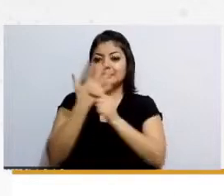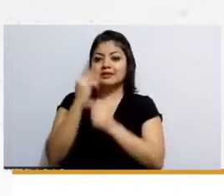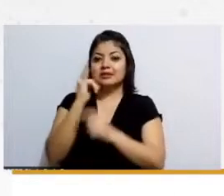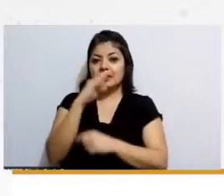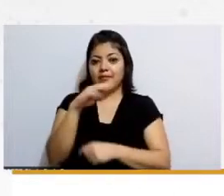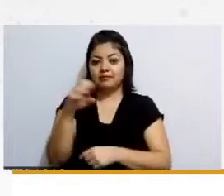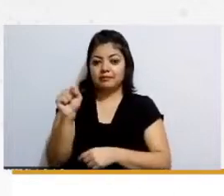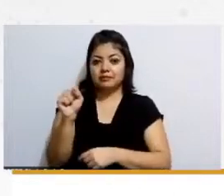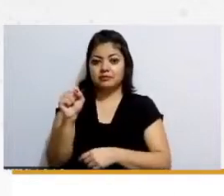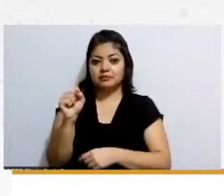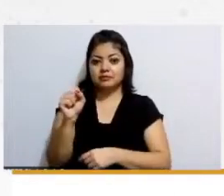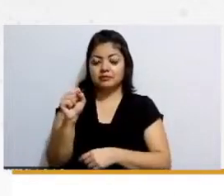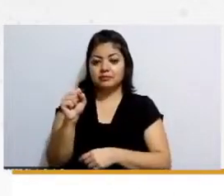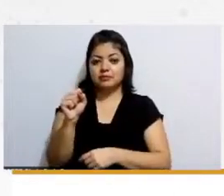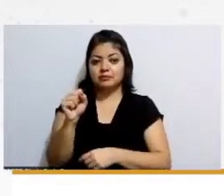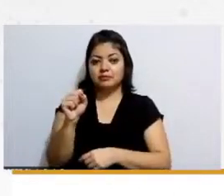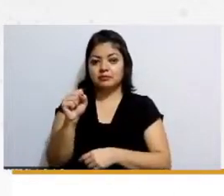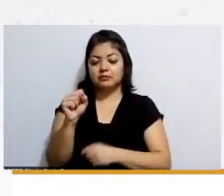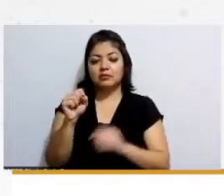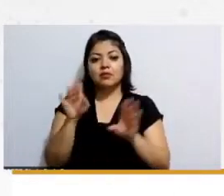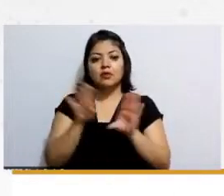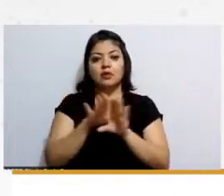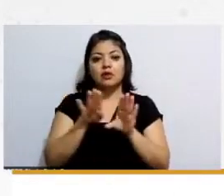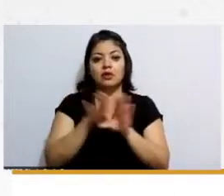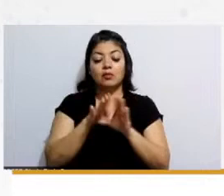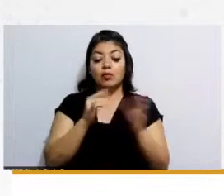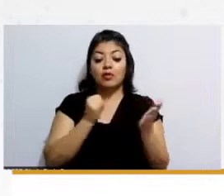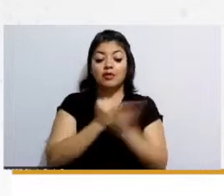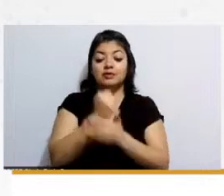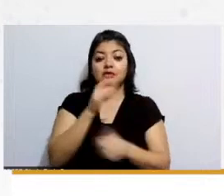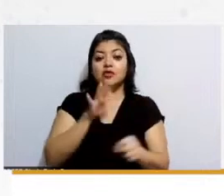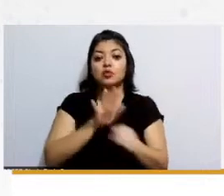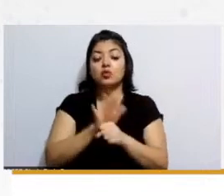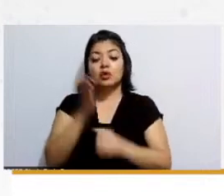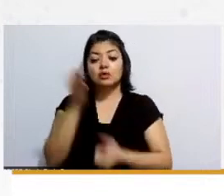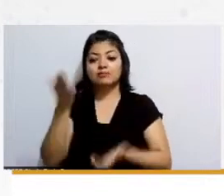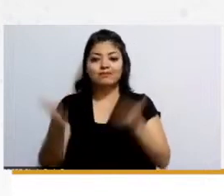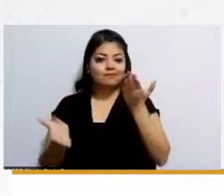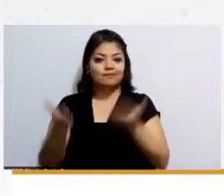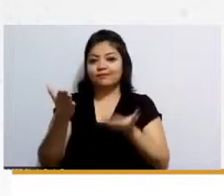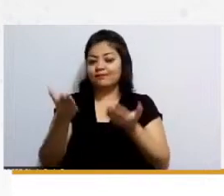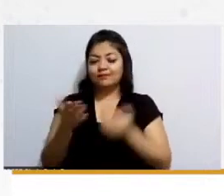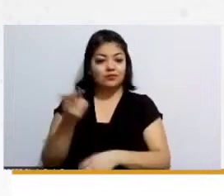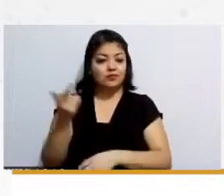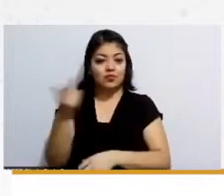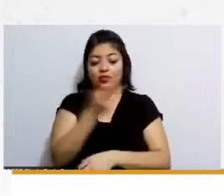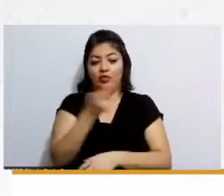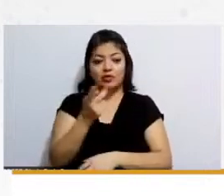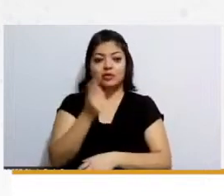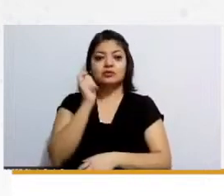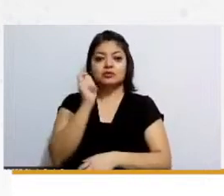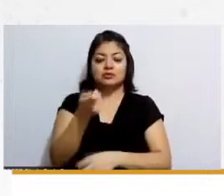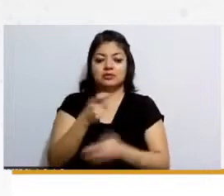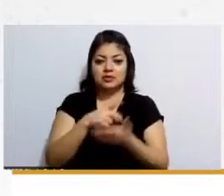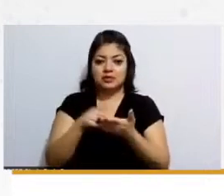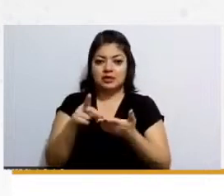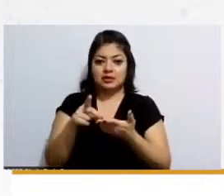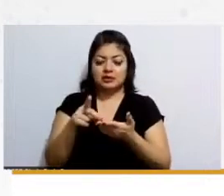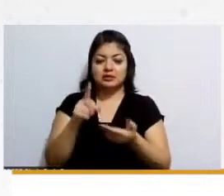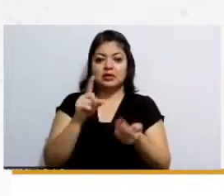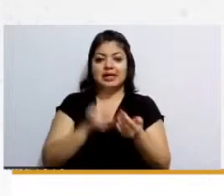no es que decida uno o decida otro a los dos le vas a dar el derecho y va a estar